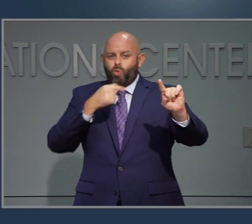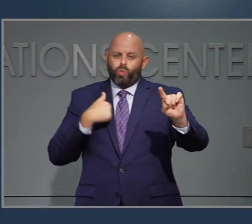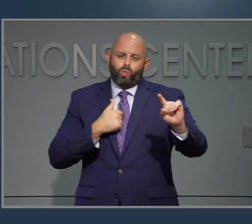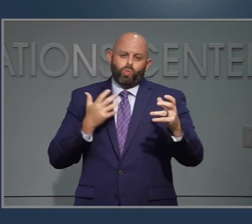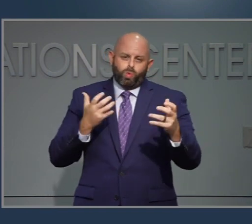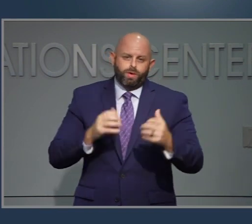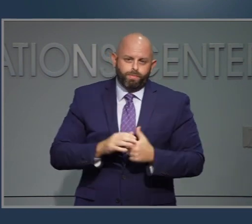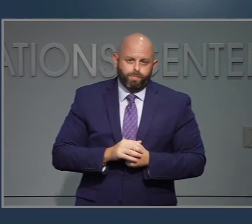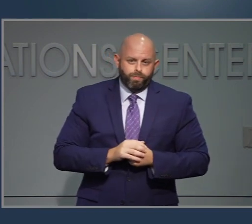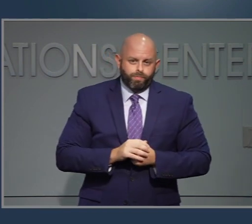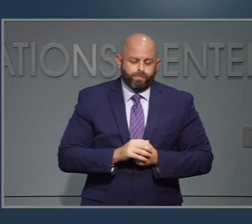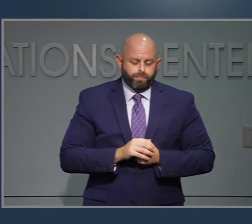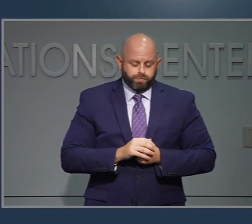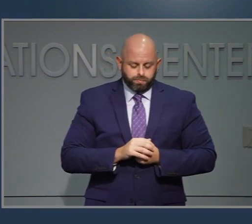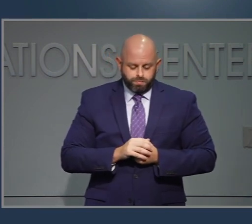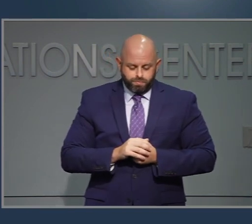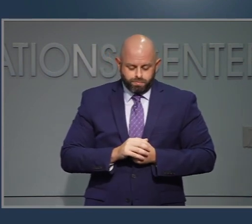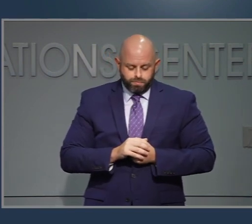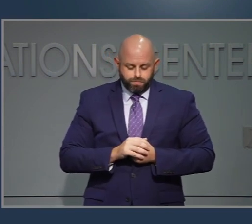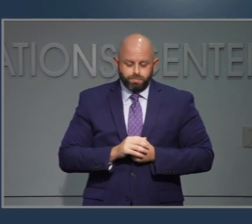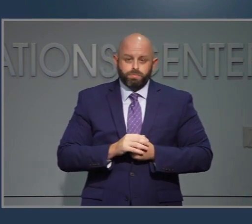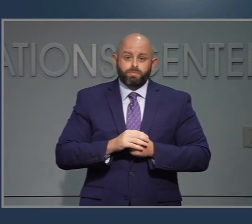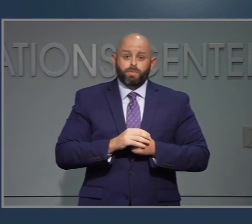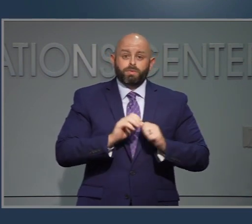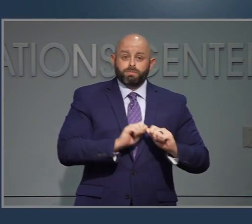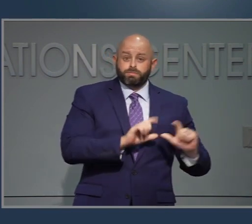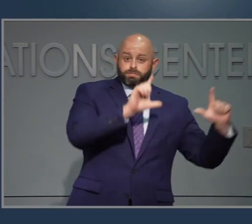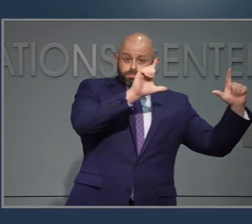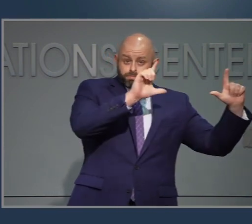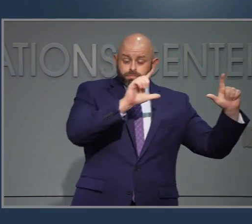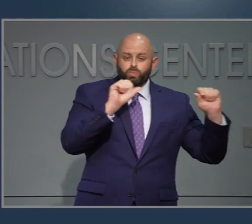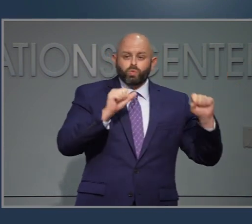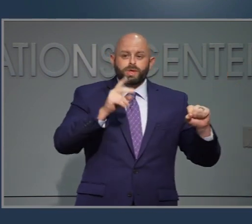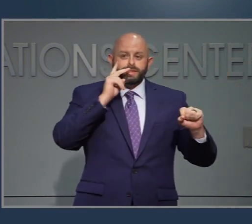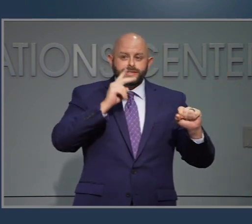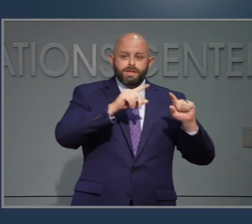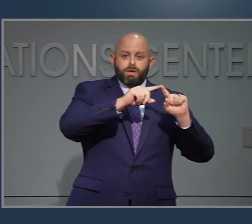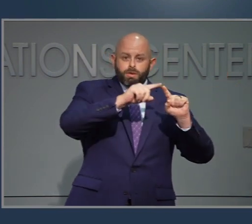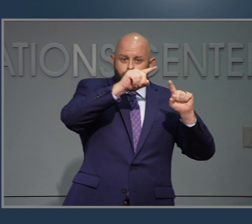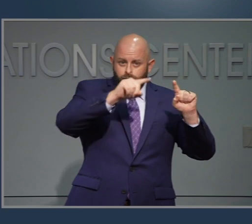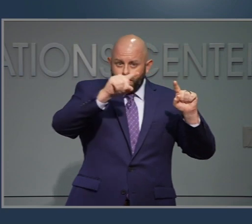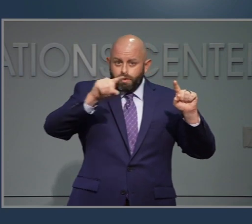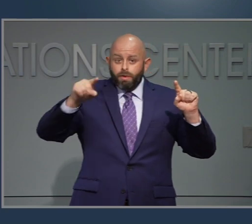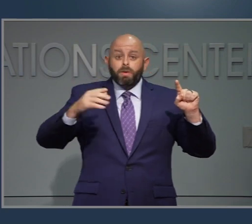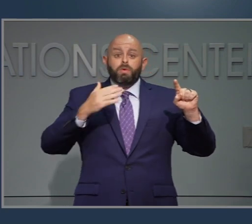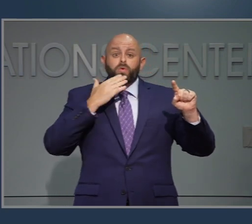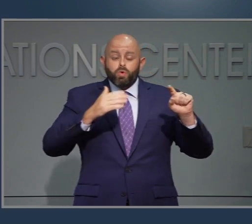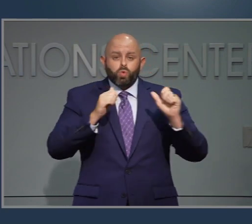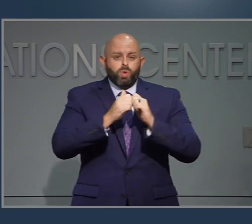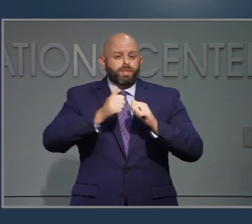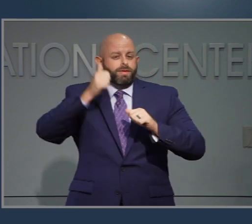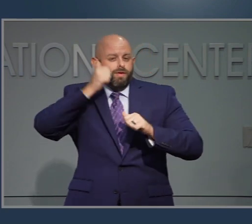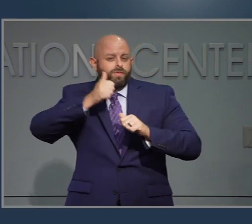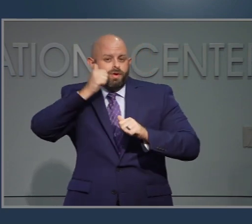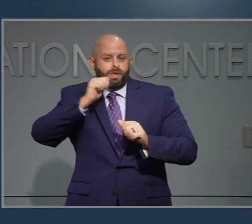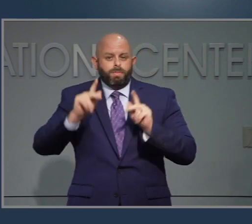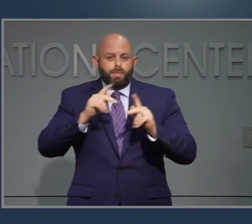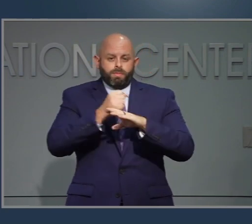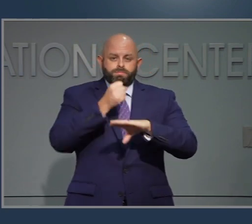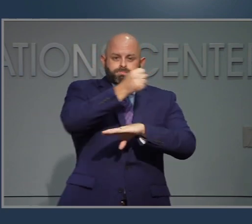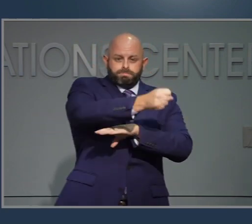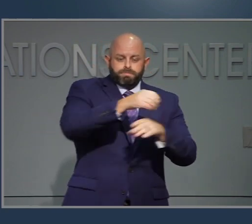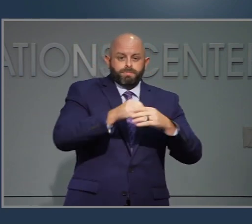que es lo que queremos ver. En esta gráfica estamos viendo progreso en la métrica de hospitalizaciones día tras día.